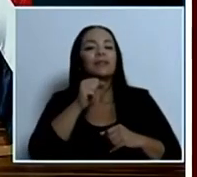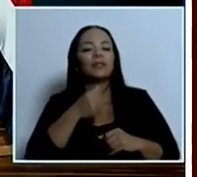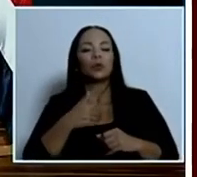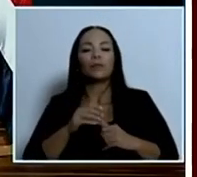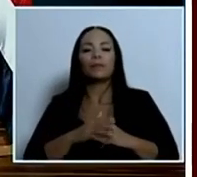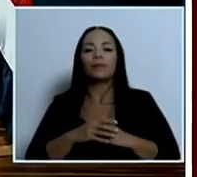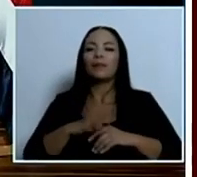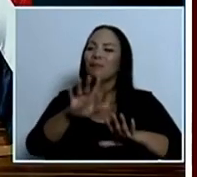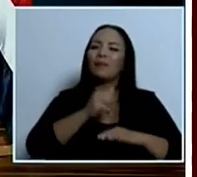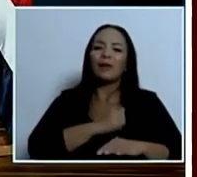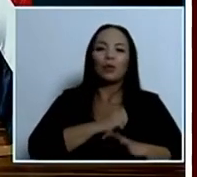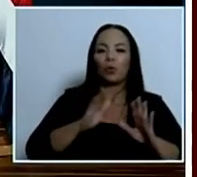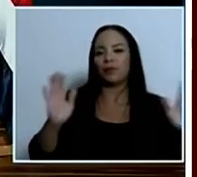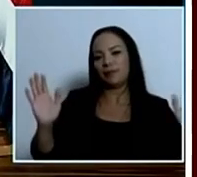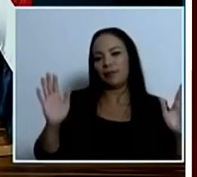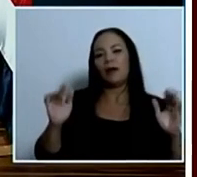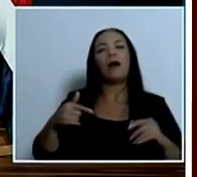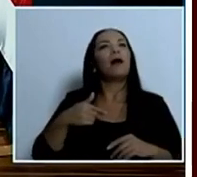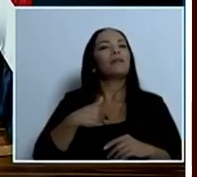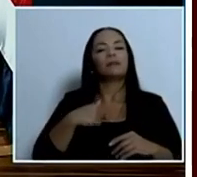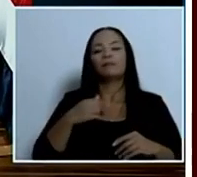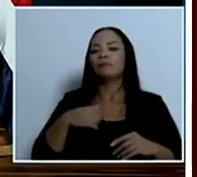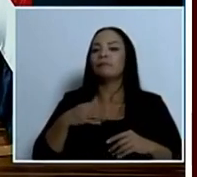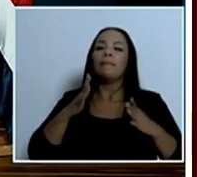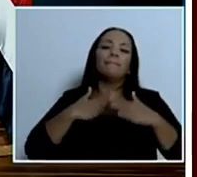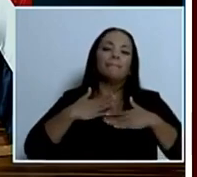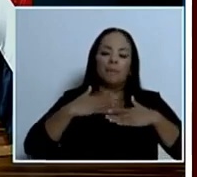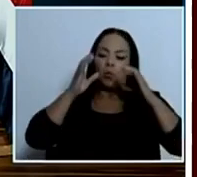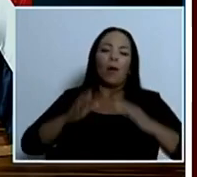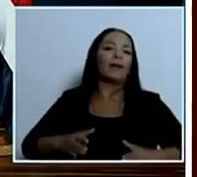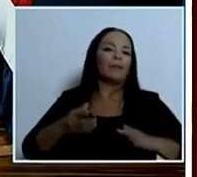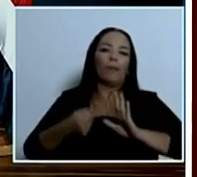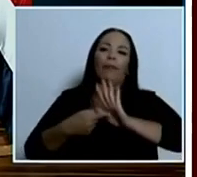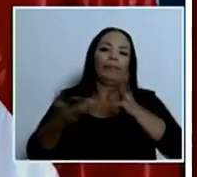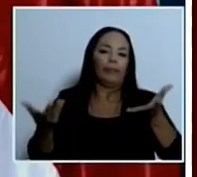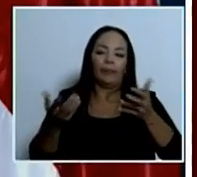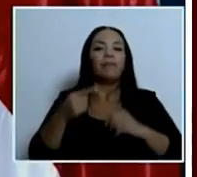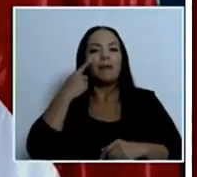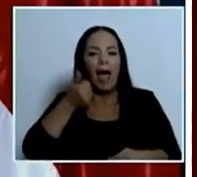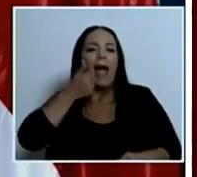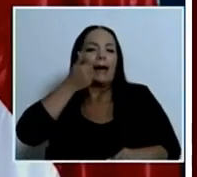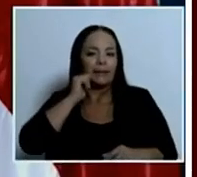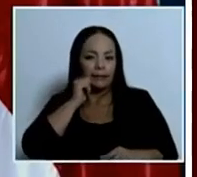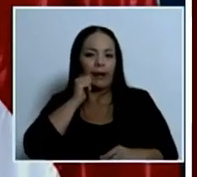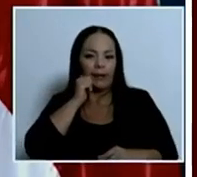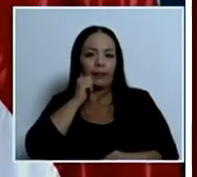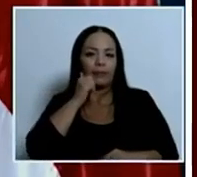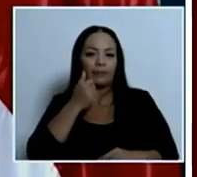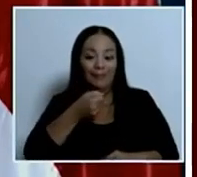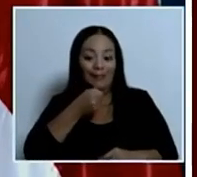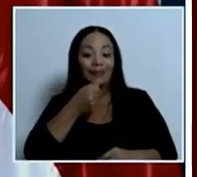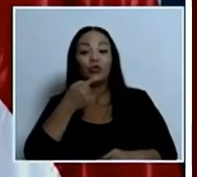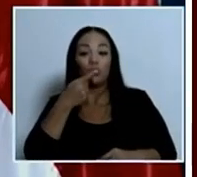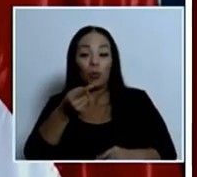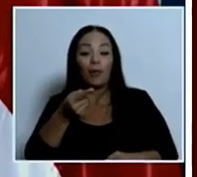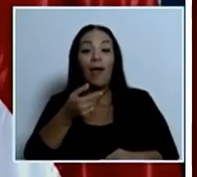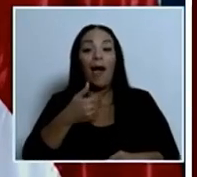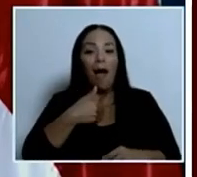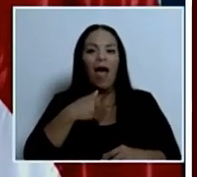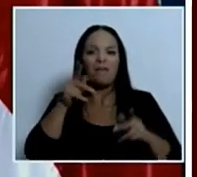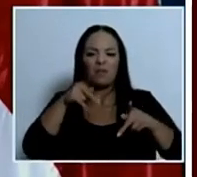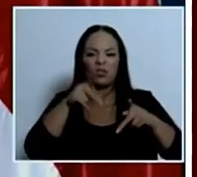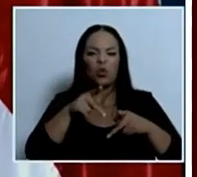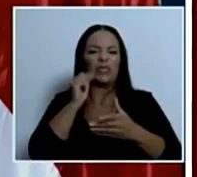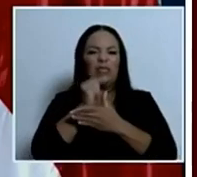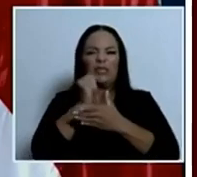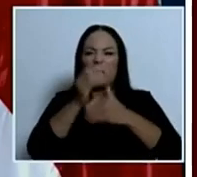a mí me vence el lenguaje corporal. Vean, ayer hablamos de que hay filibusteros en Costa Rica, hay criminales, hay